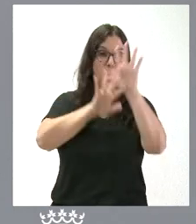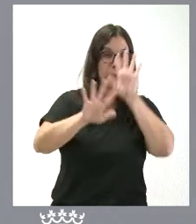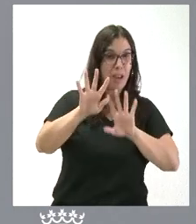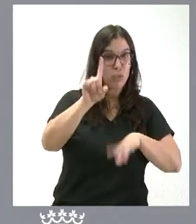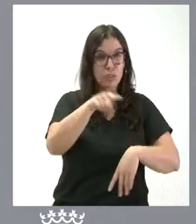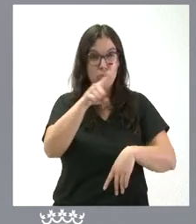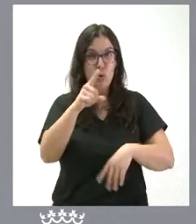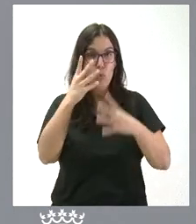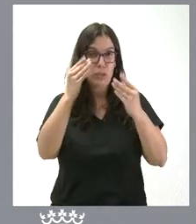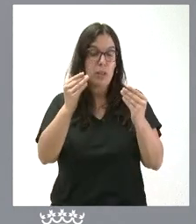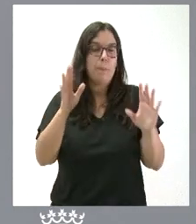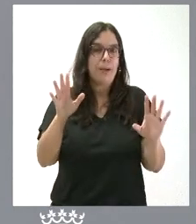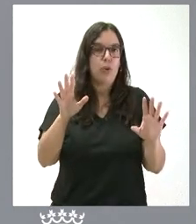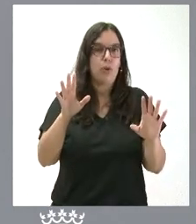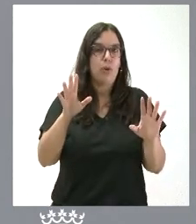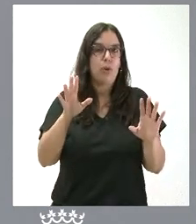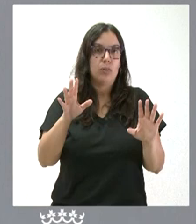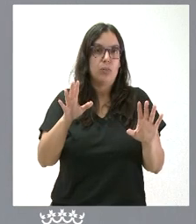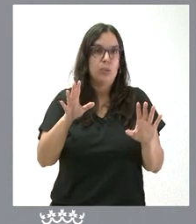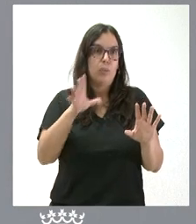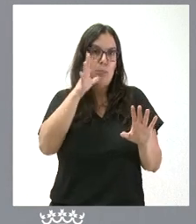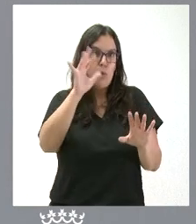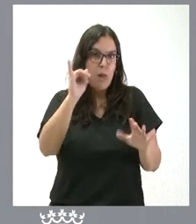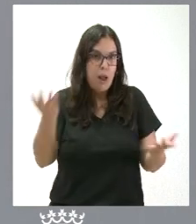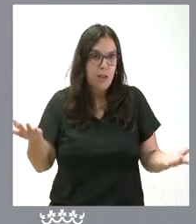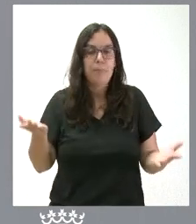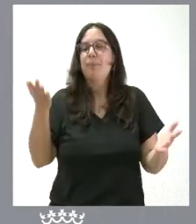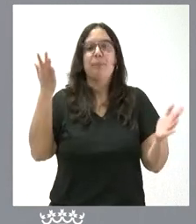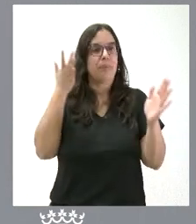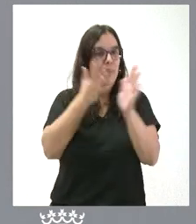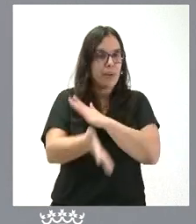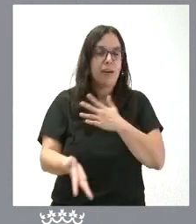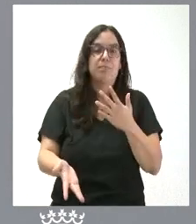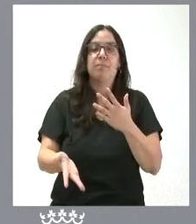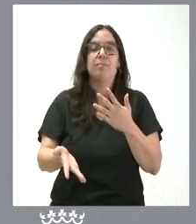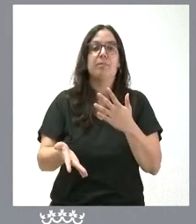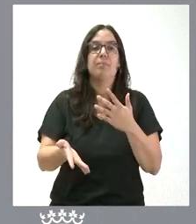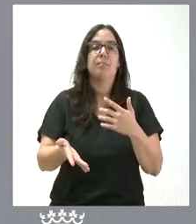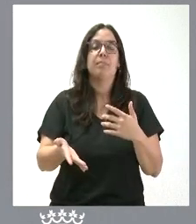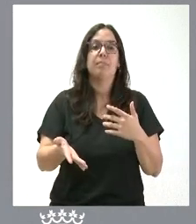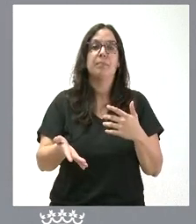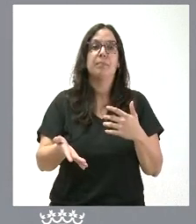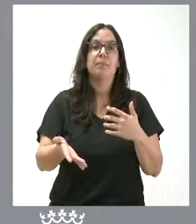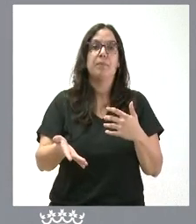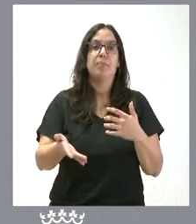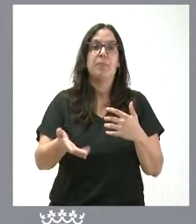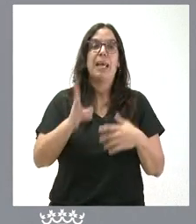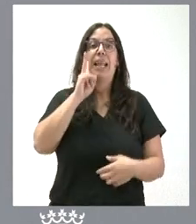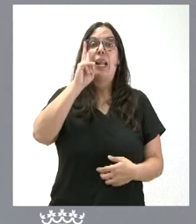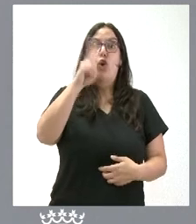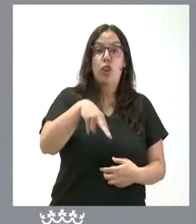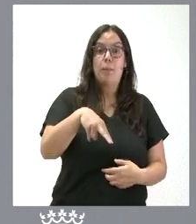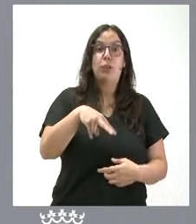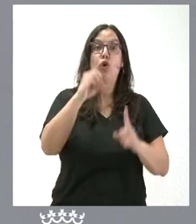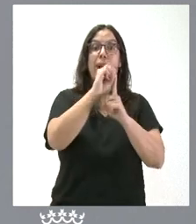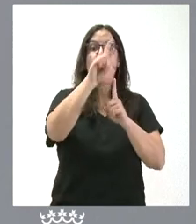explicación, pero tiene esta explicación. Dicho de otra manera, que a mayor número de personas de